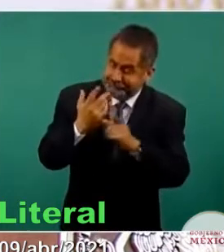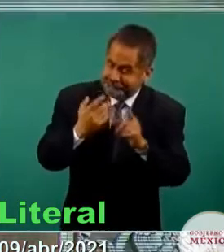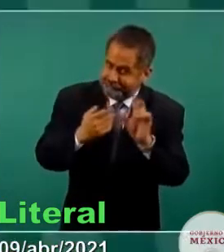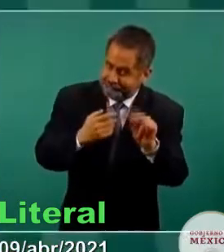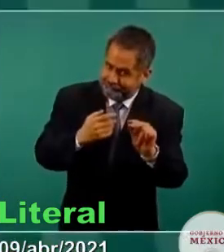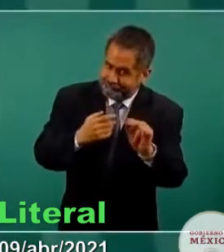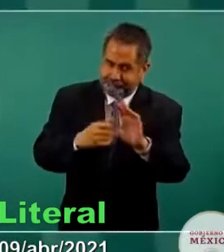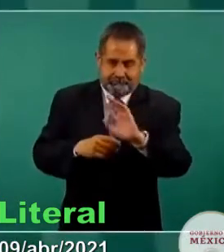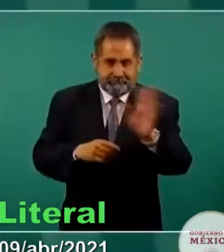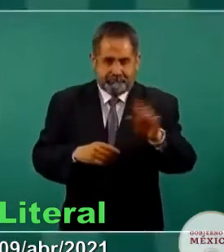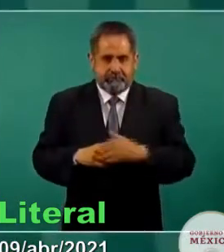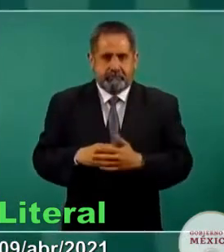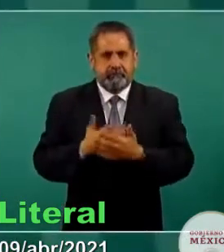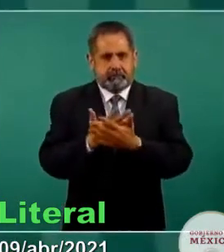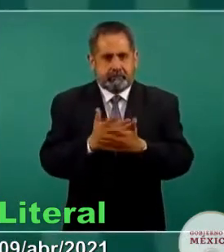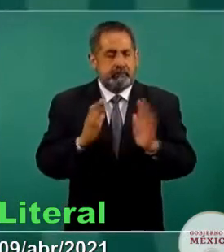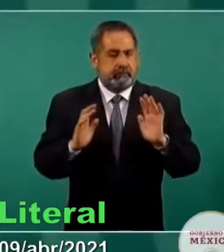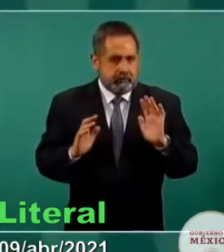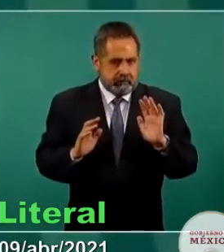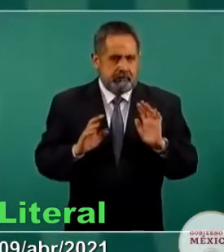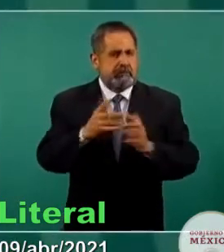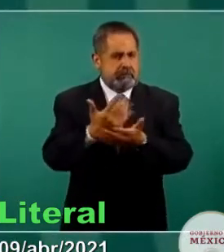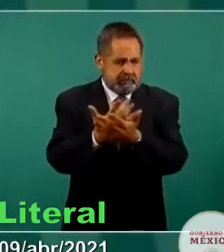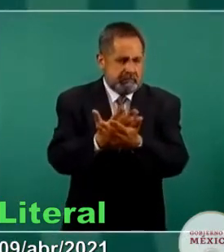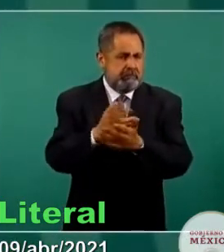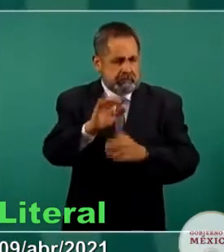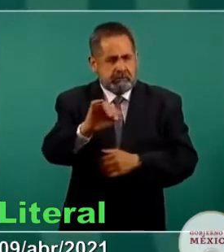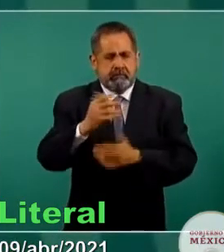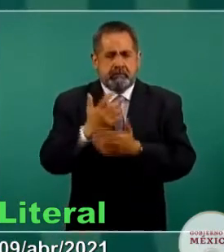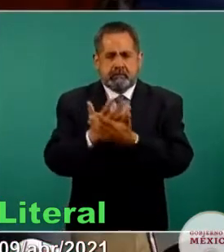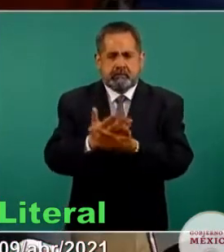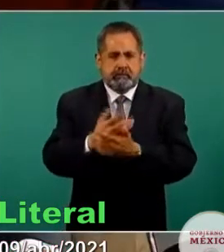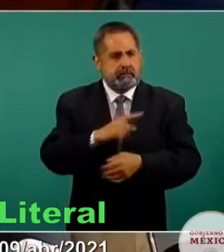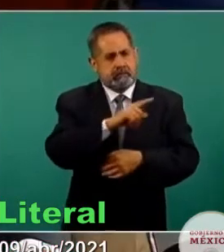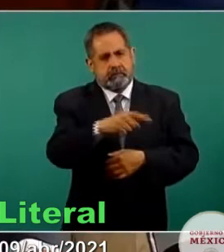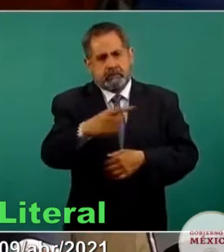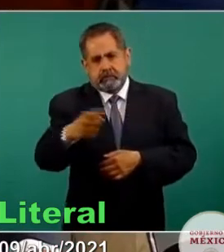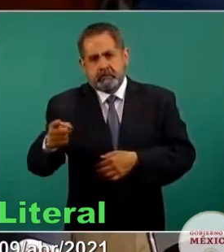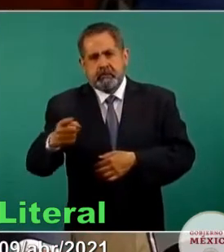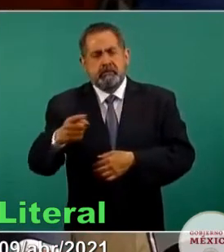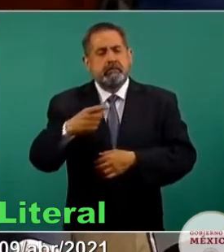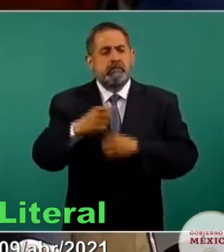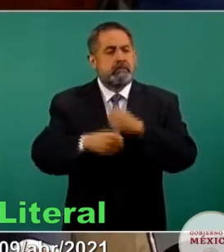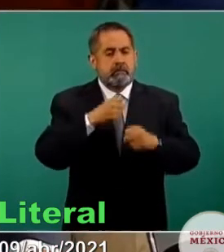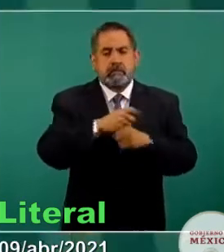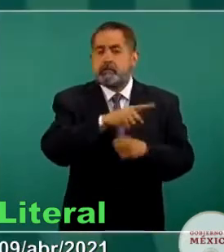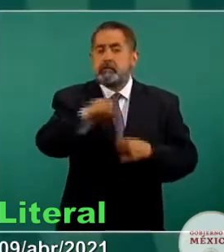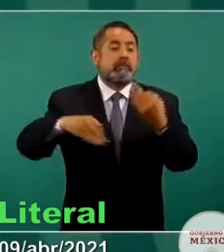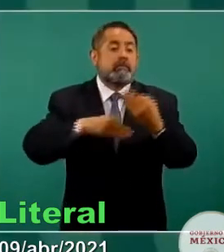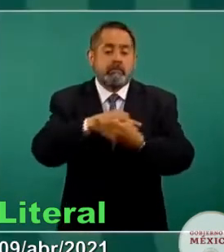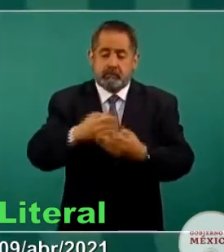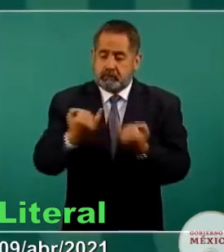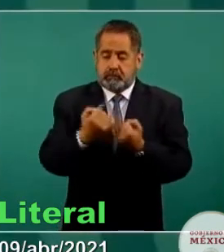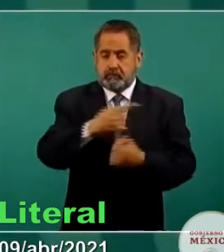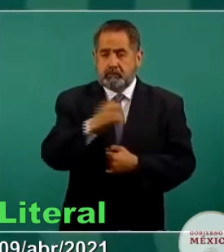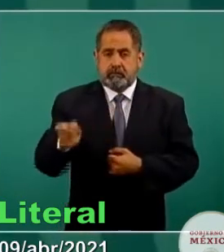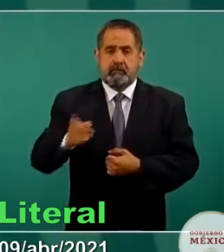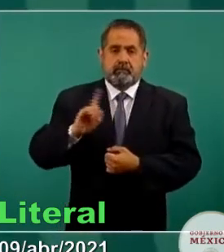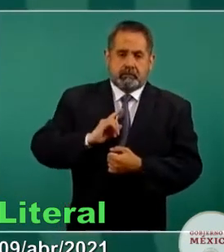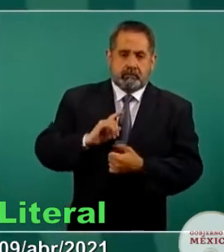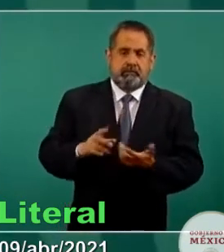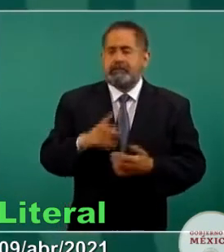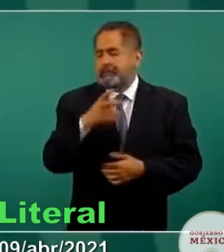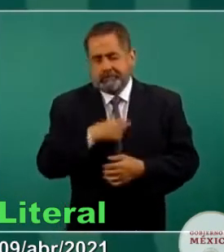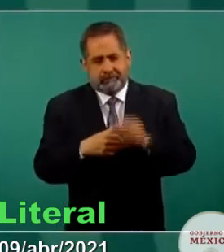¿Pero entonces van a tener que esperar? Que nos esperen. ¿Hasta que les toque por edad? Hasta que nos toque a todos. ¿Entonces sí está descartado?